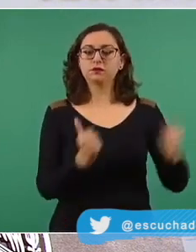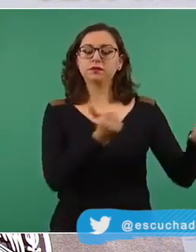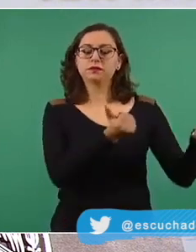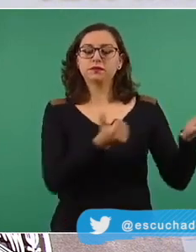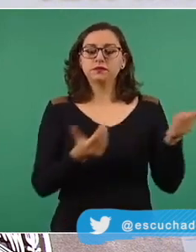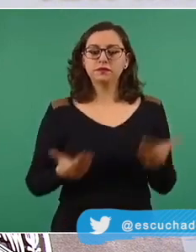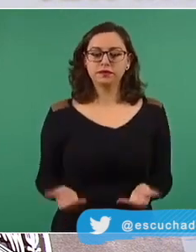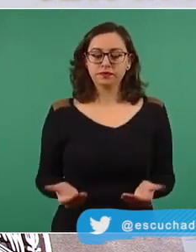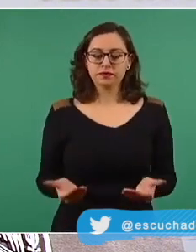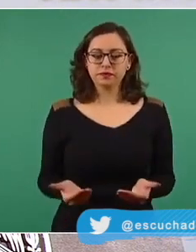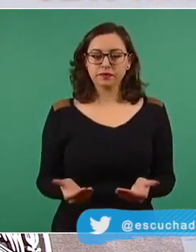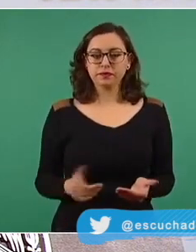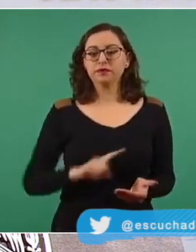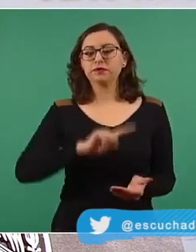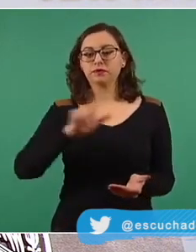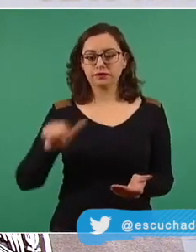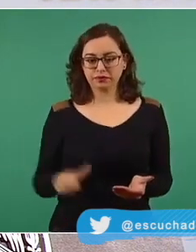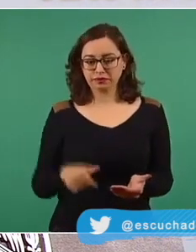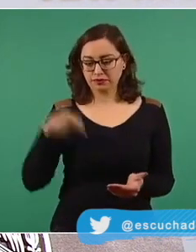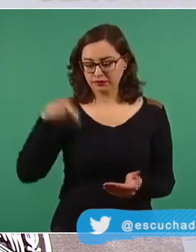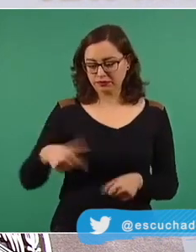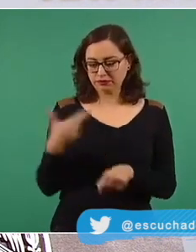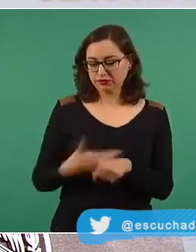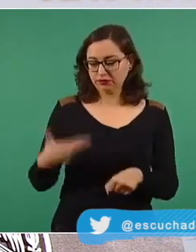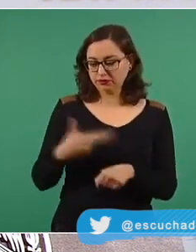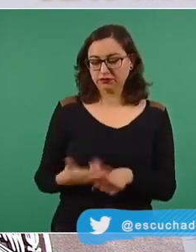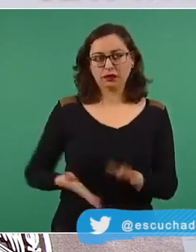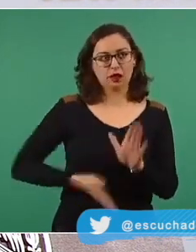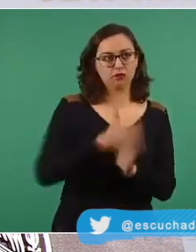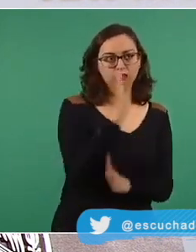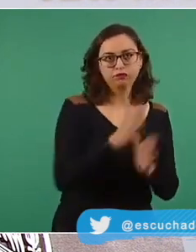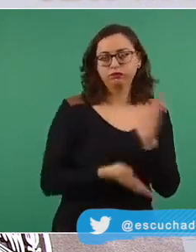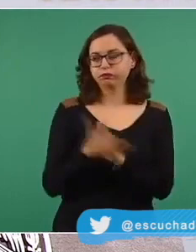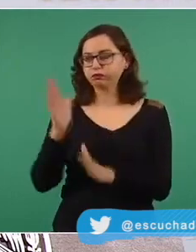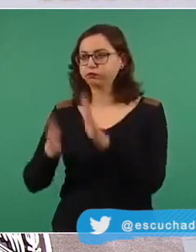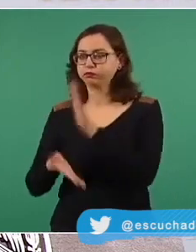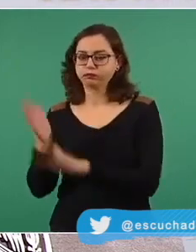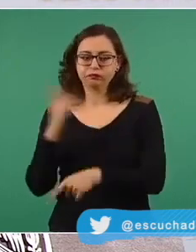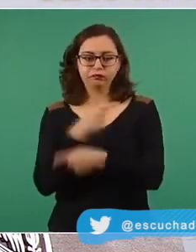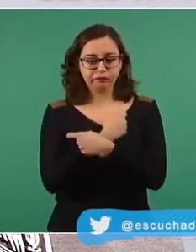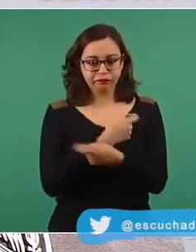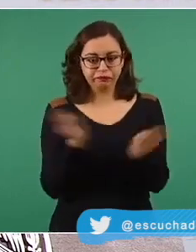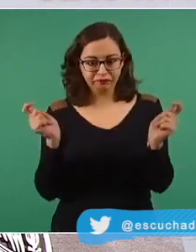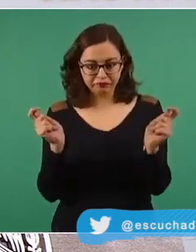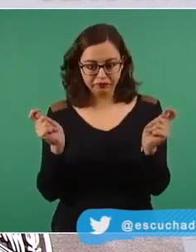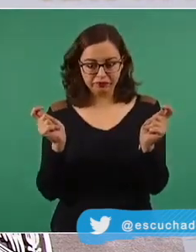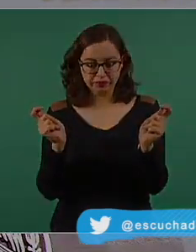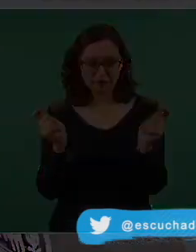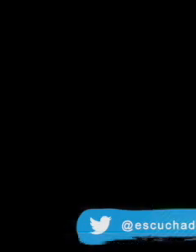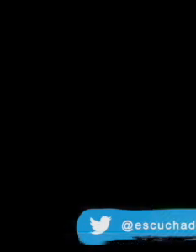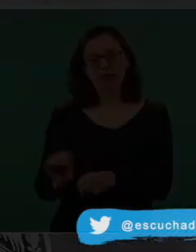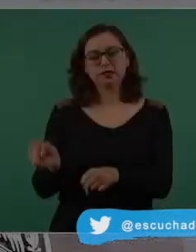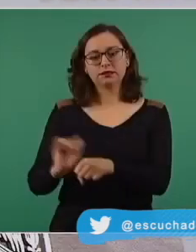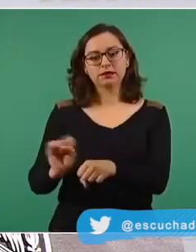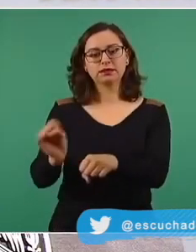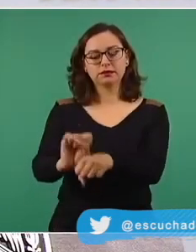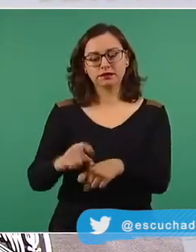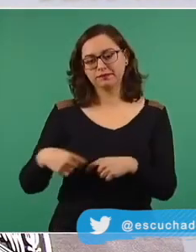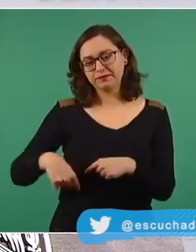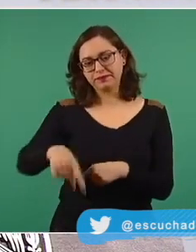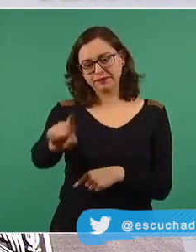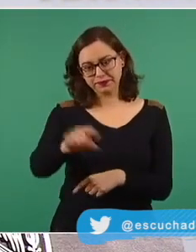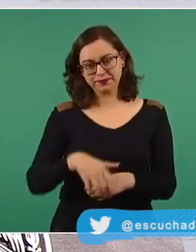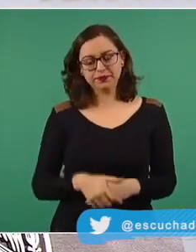casos de COVID-19 en todo el país y a nivel nacional hay 21.189 casos activos, 1.074